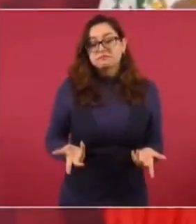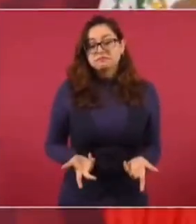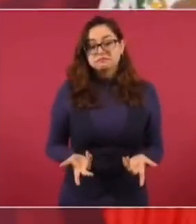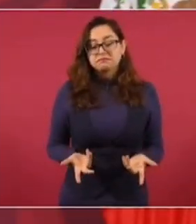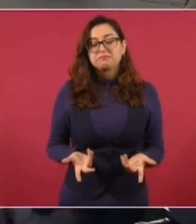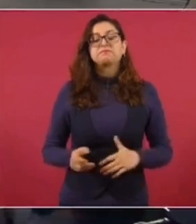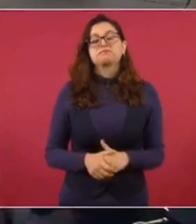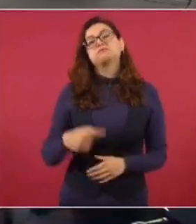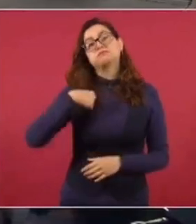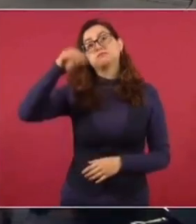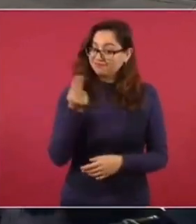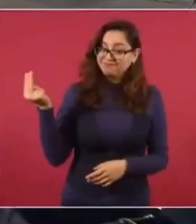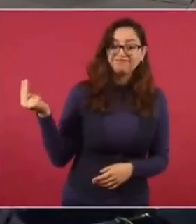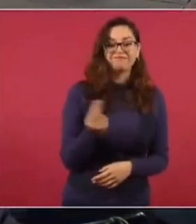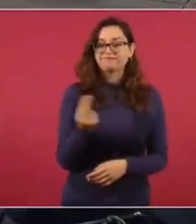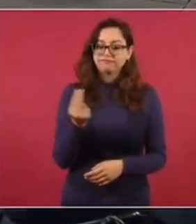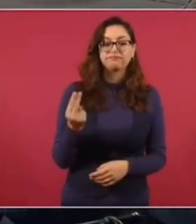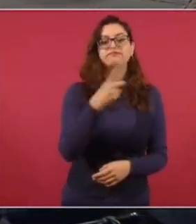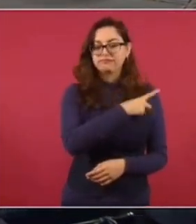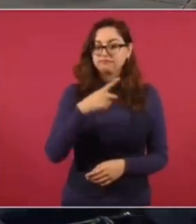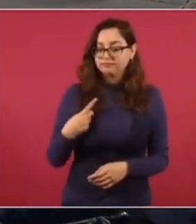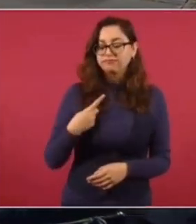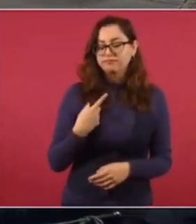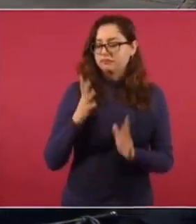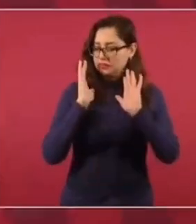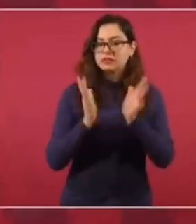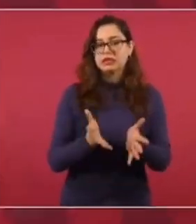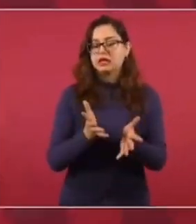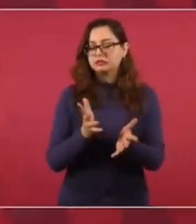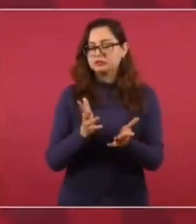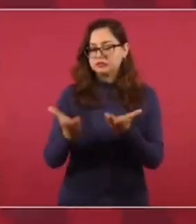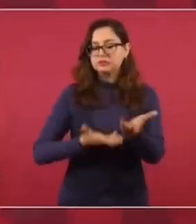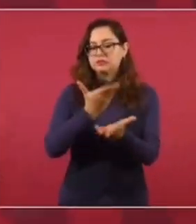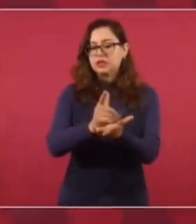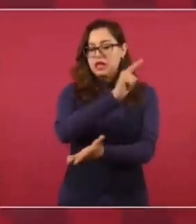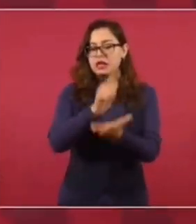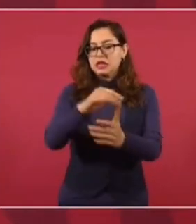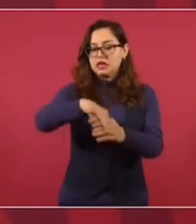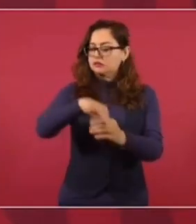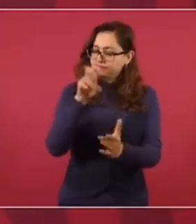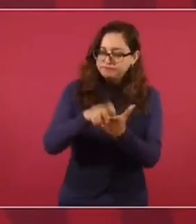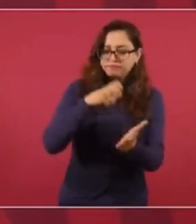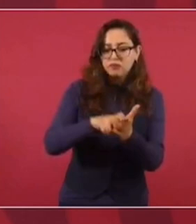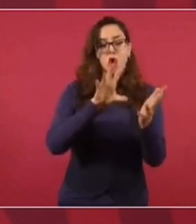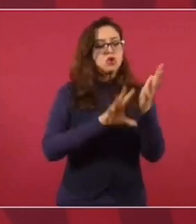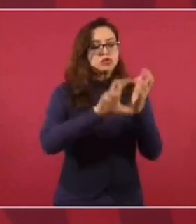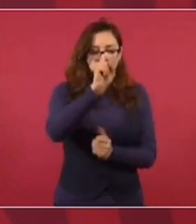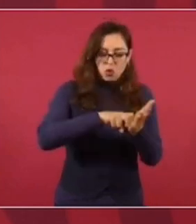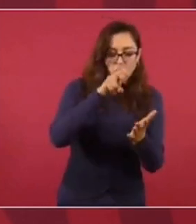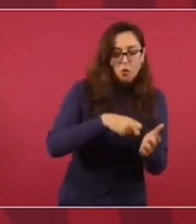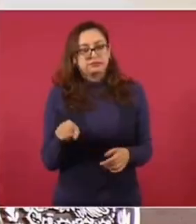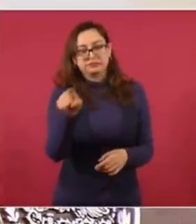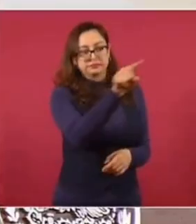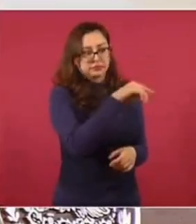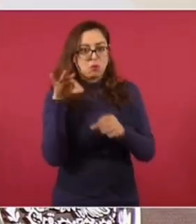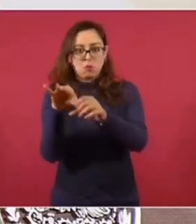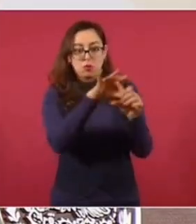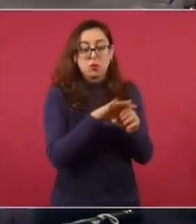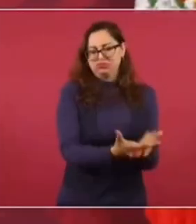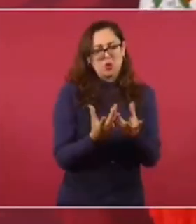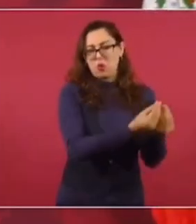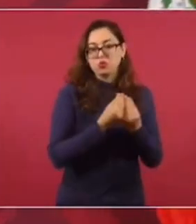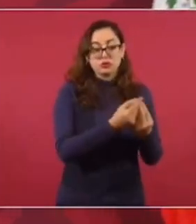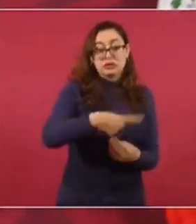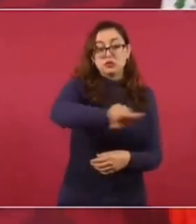Entonces, sí debe de resolverse lo de la iniciativa de reforma a la Constitución para que haya democracia, los